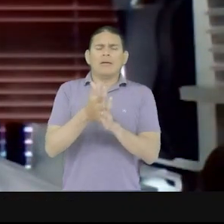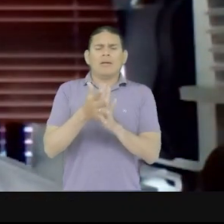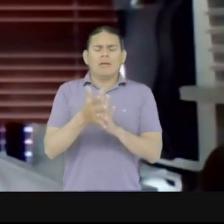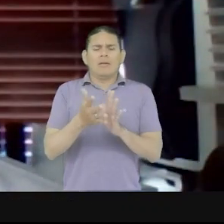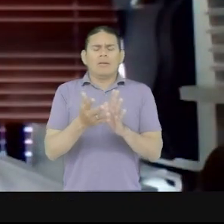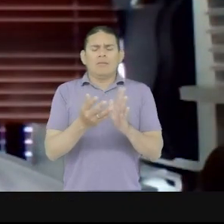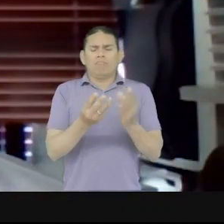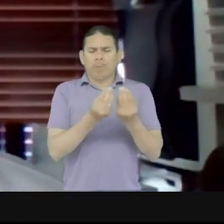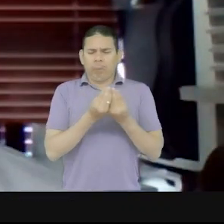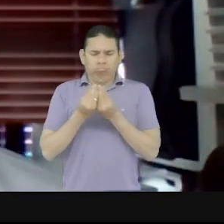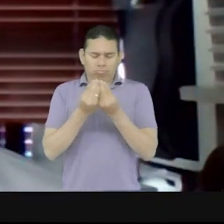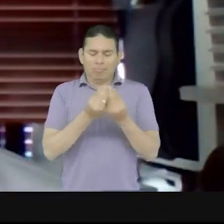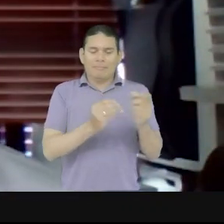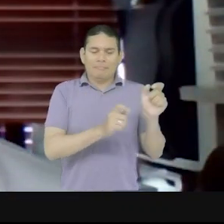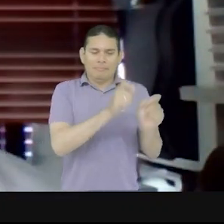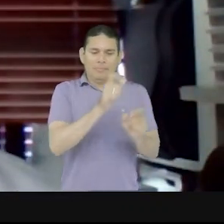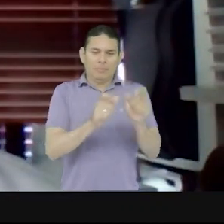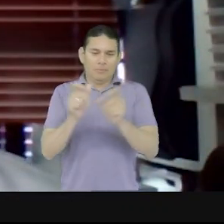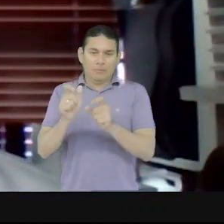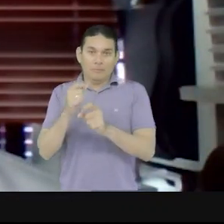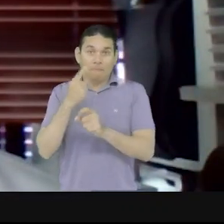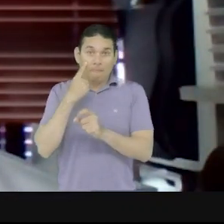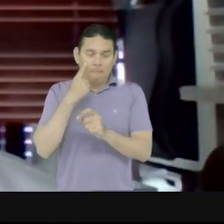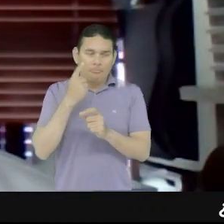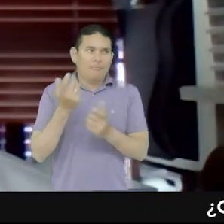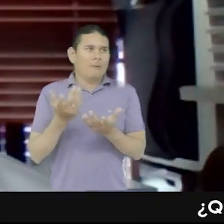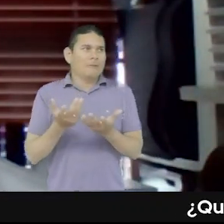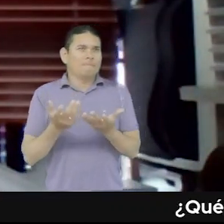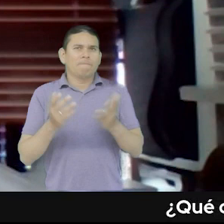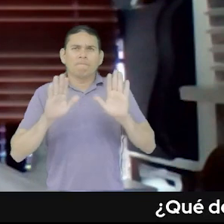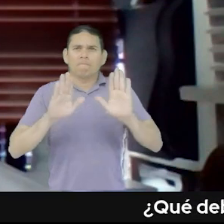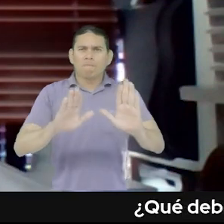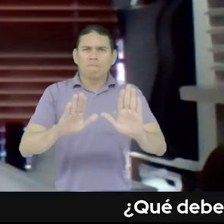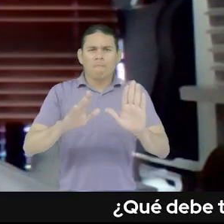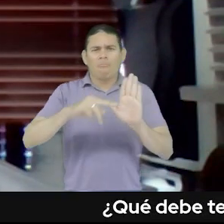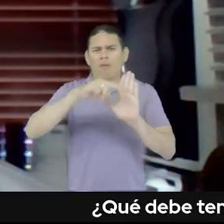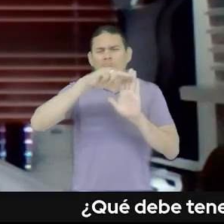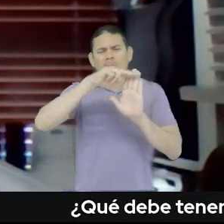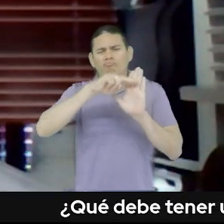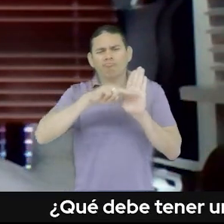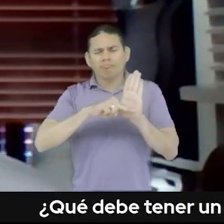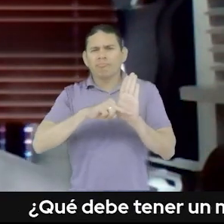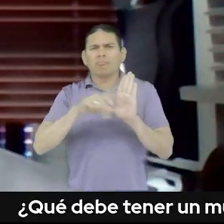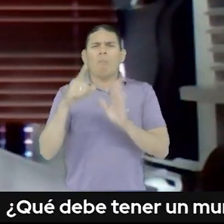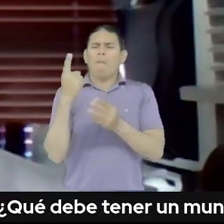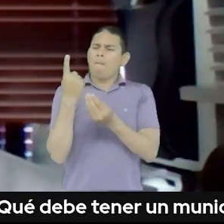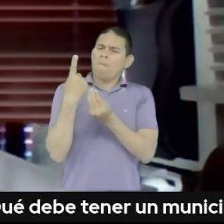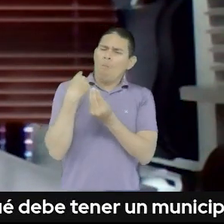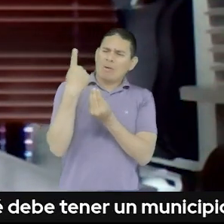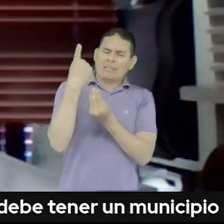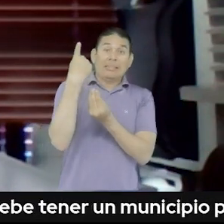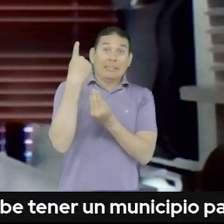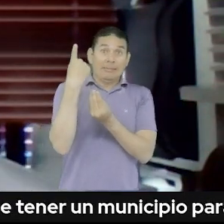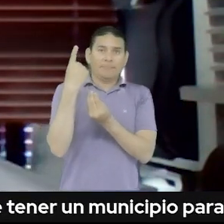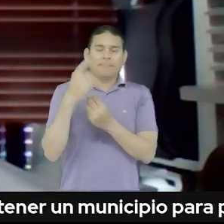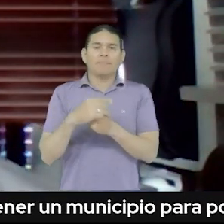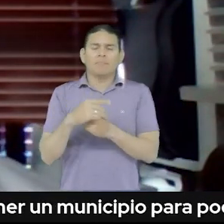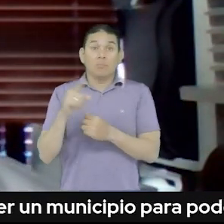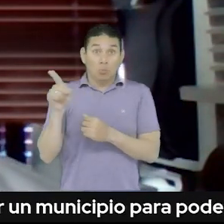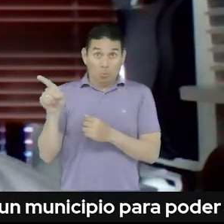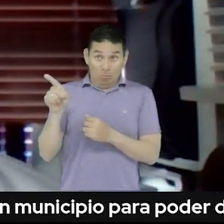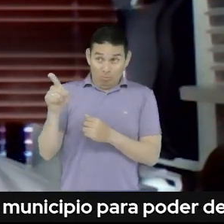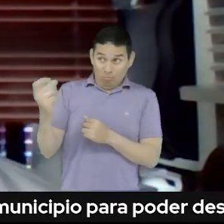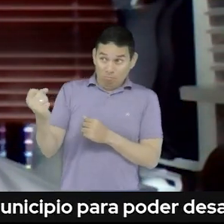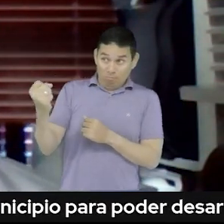lo que significa el término política en este caso. Para responder primero a la